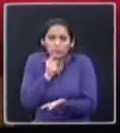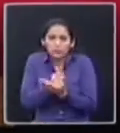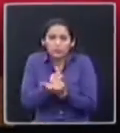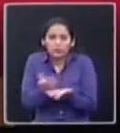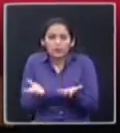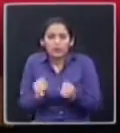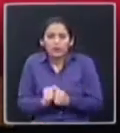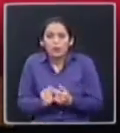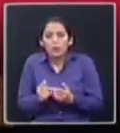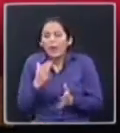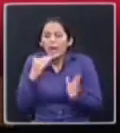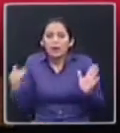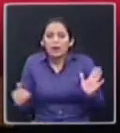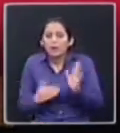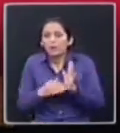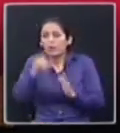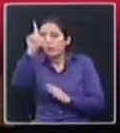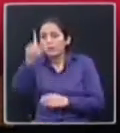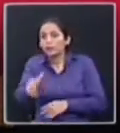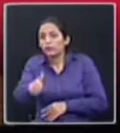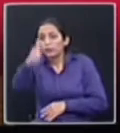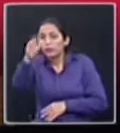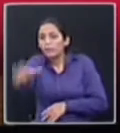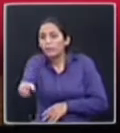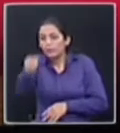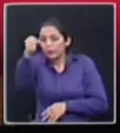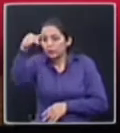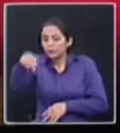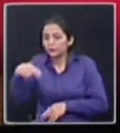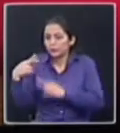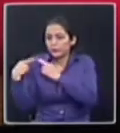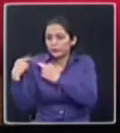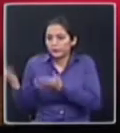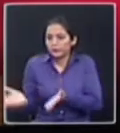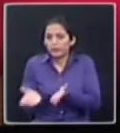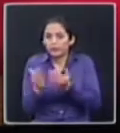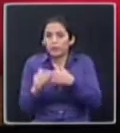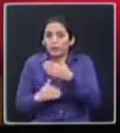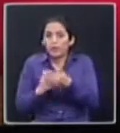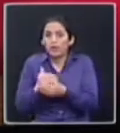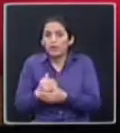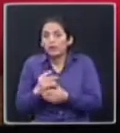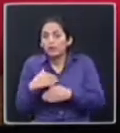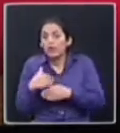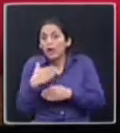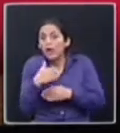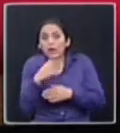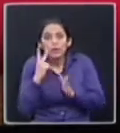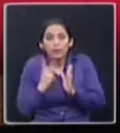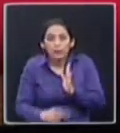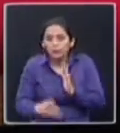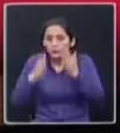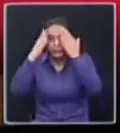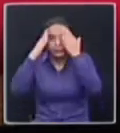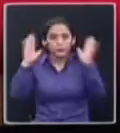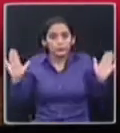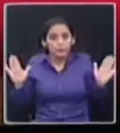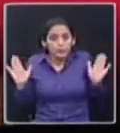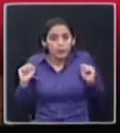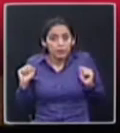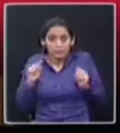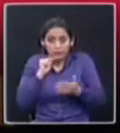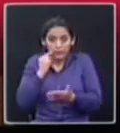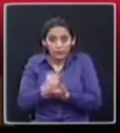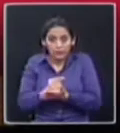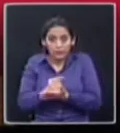de un funcionario designado legalmente, legítimamente y a través de un proceso ciudadano, anticipar cómo va a actuar una vez que ya fue designado. Pero sí se